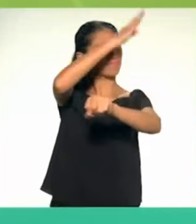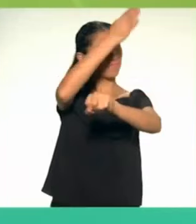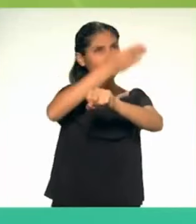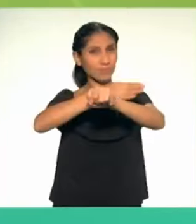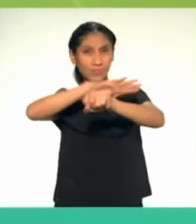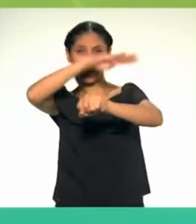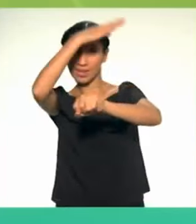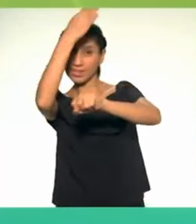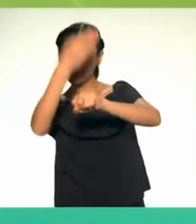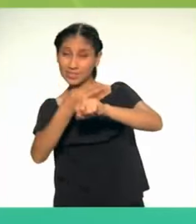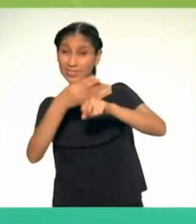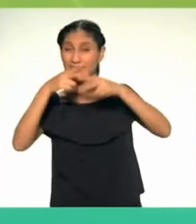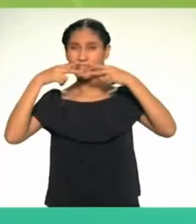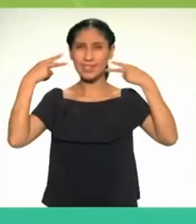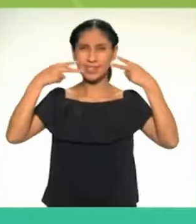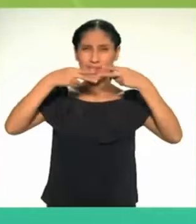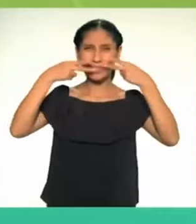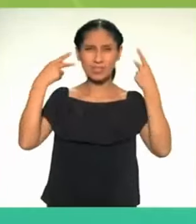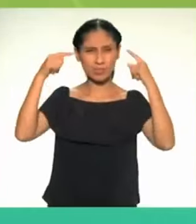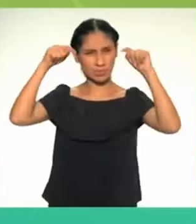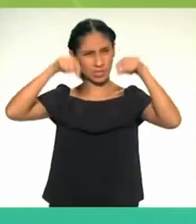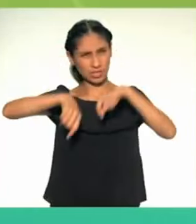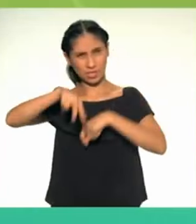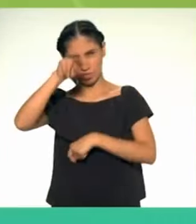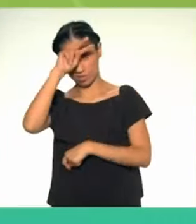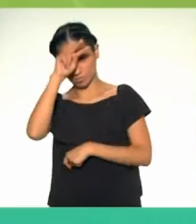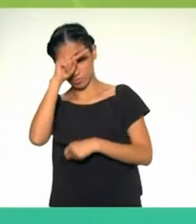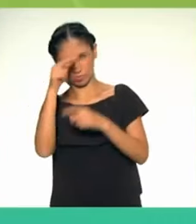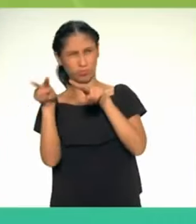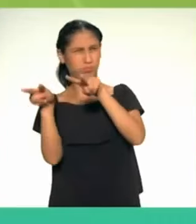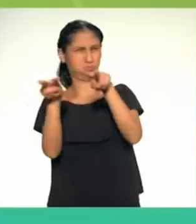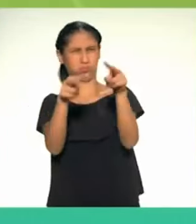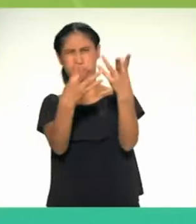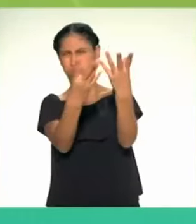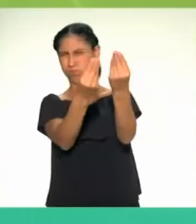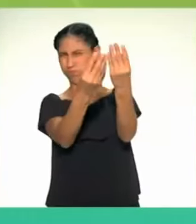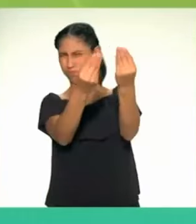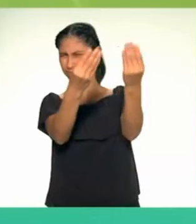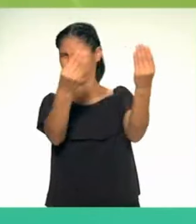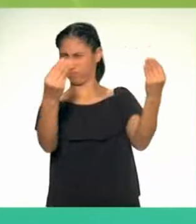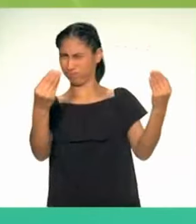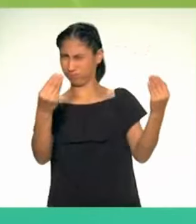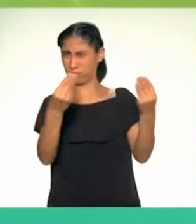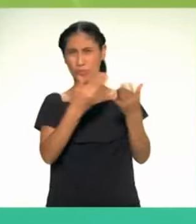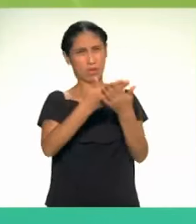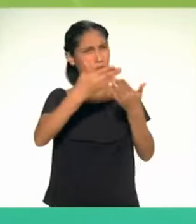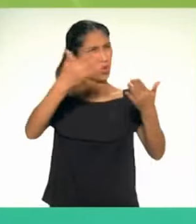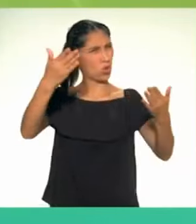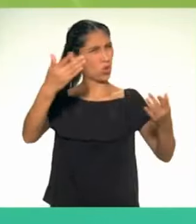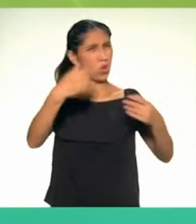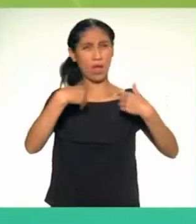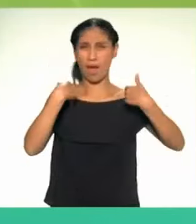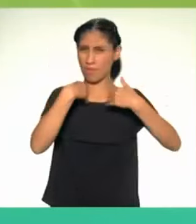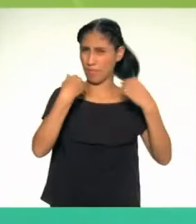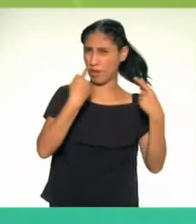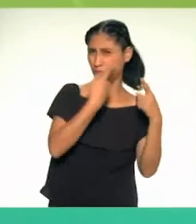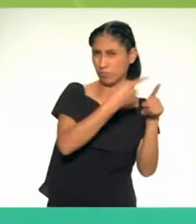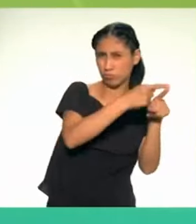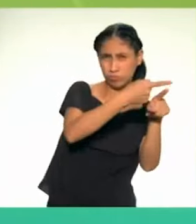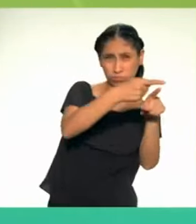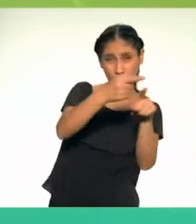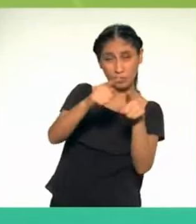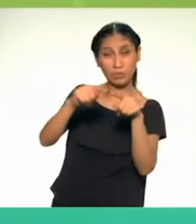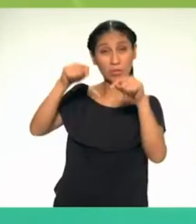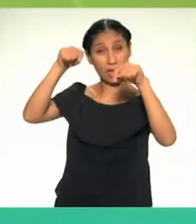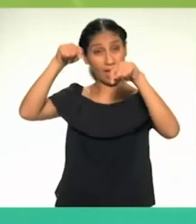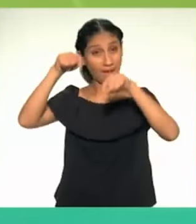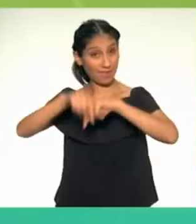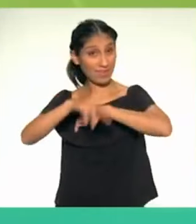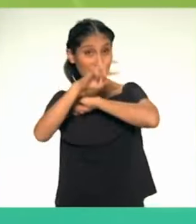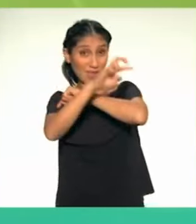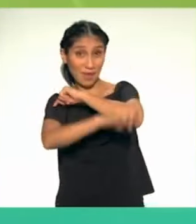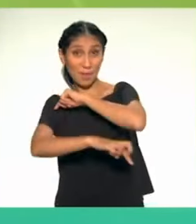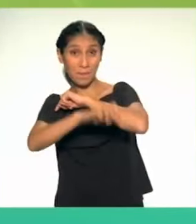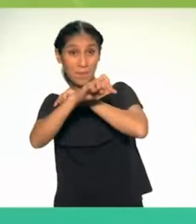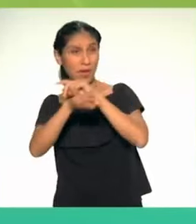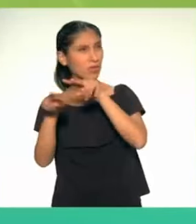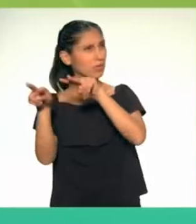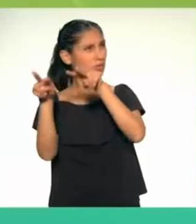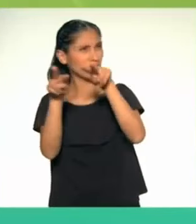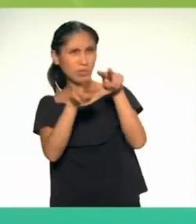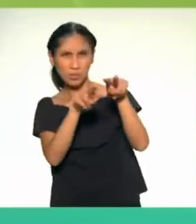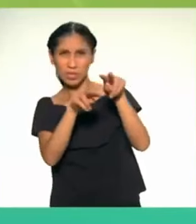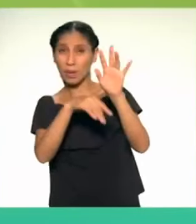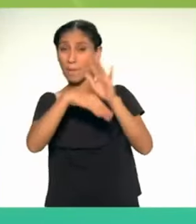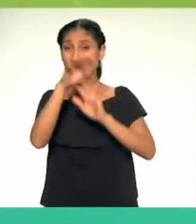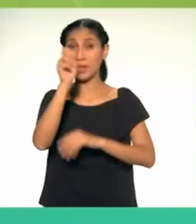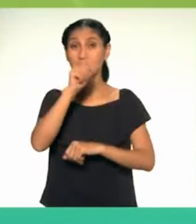nuestro país albergan una variedad de especies. En nuestro país se pueden encontrar más de 1.847